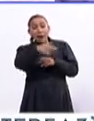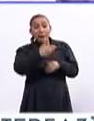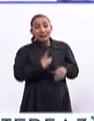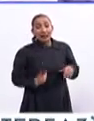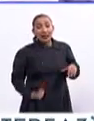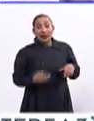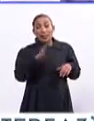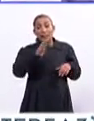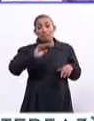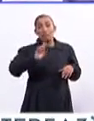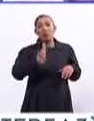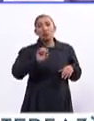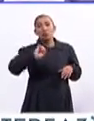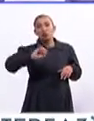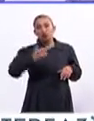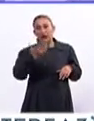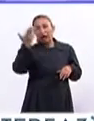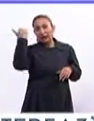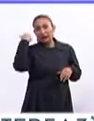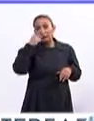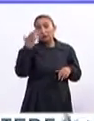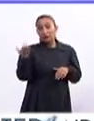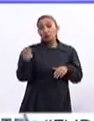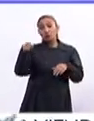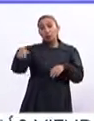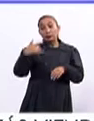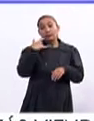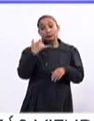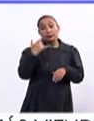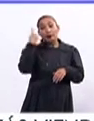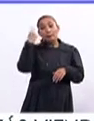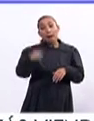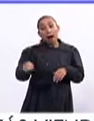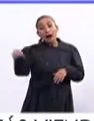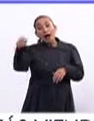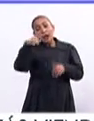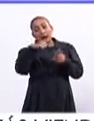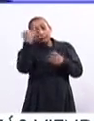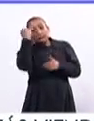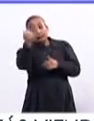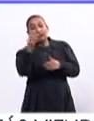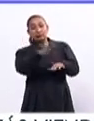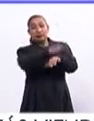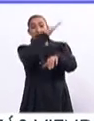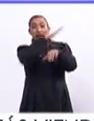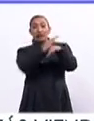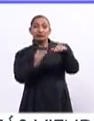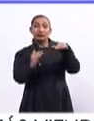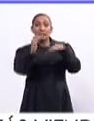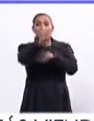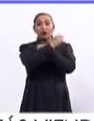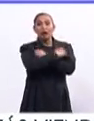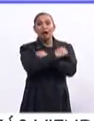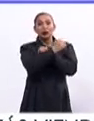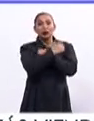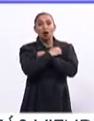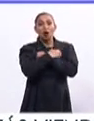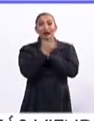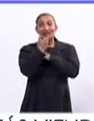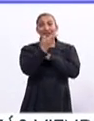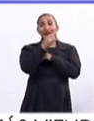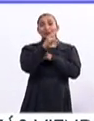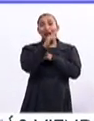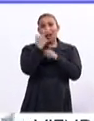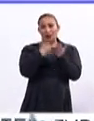presidente Bush que estaba en la administración nos pidió hacer un esfuerzo para la iniciativa de excelencia educativa superior